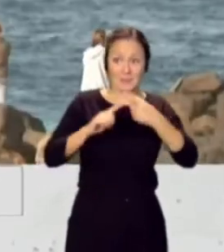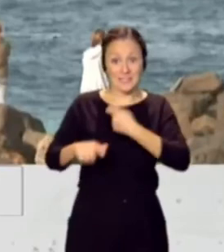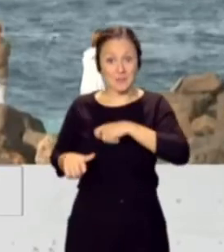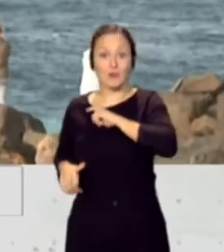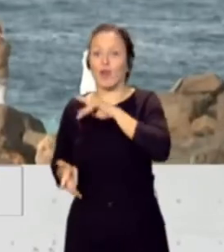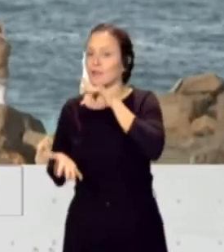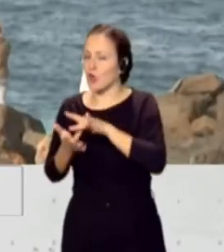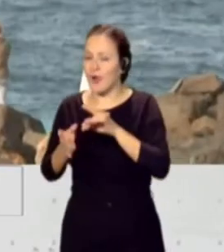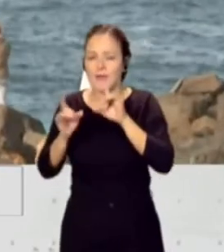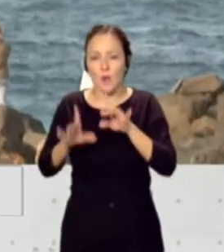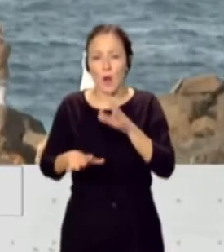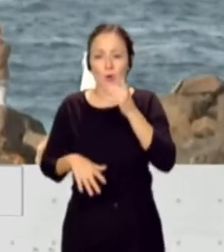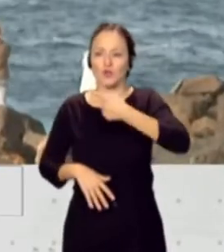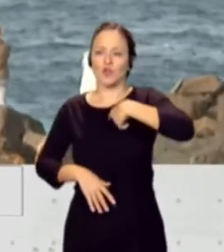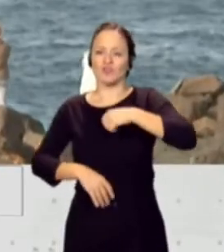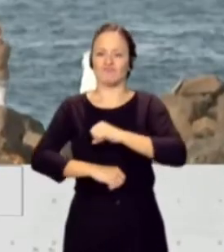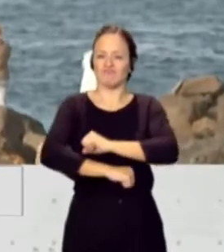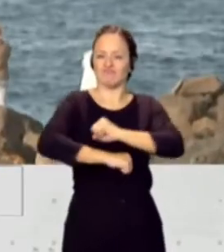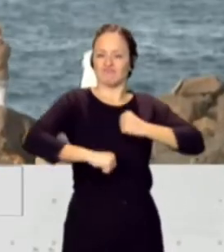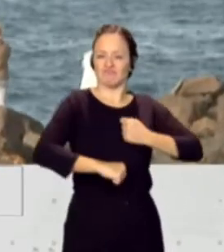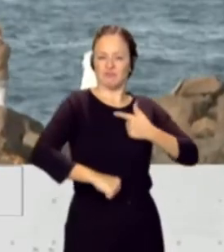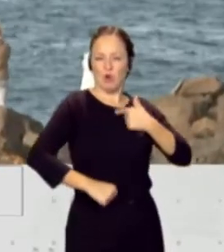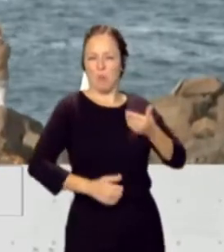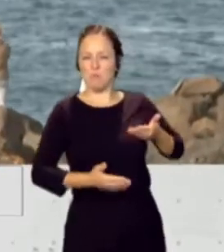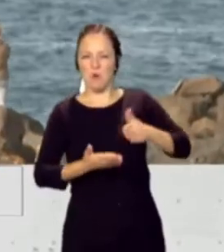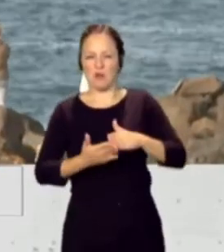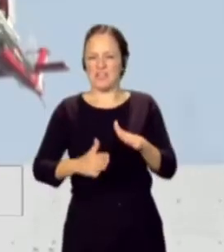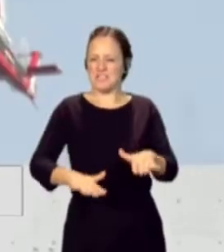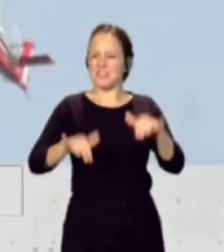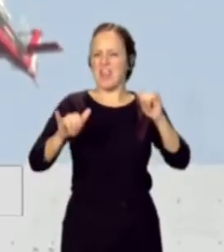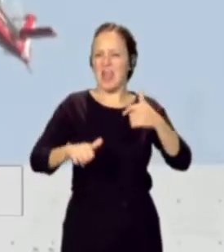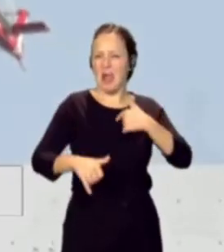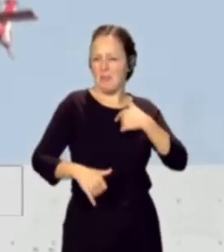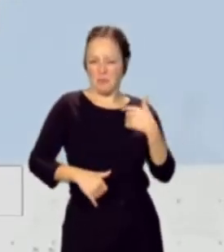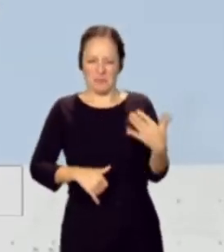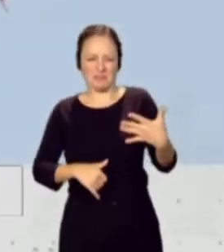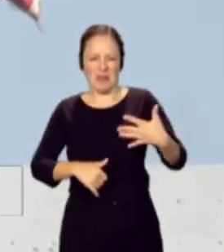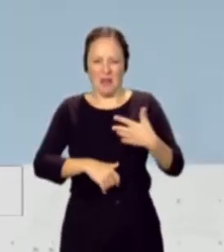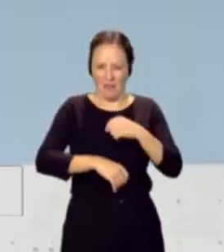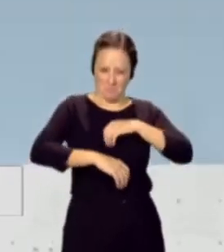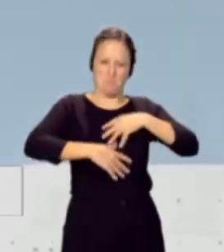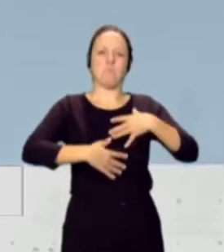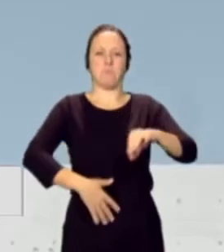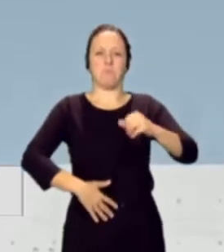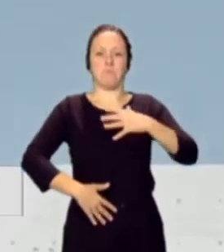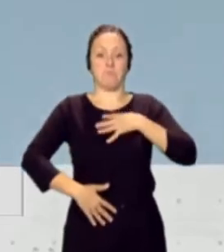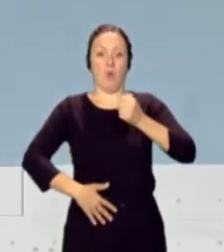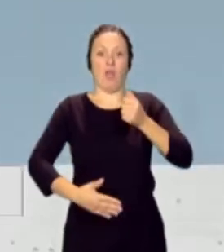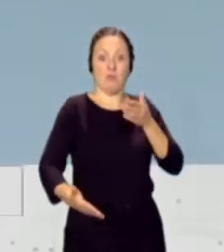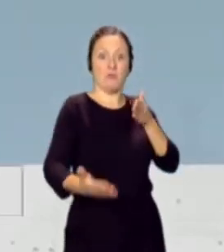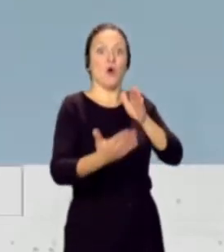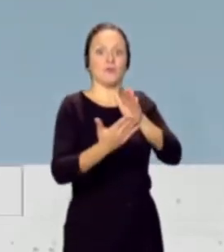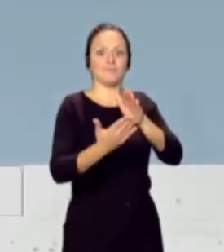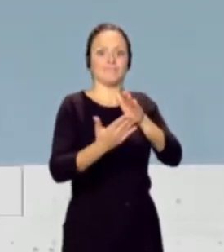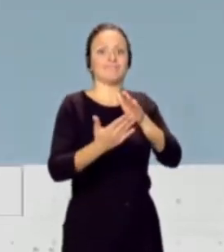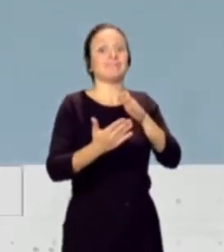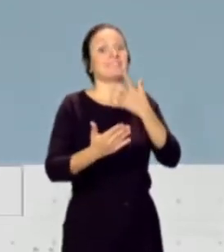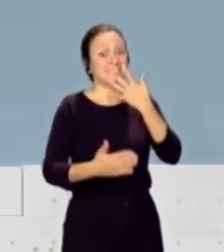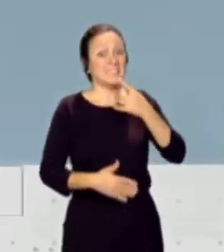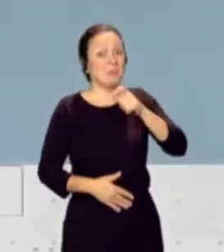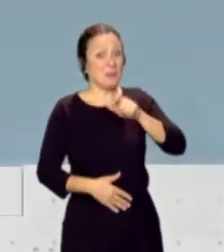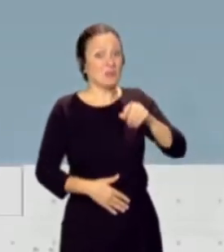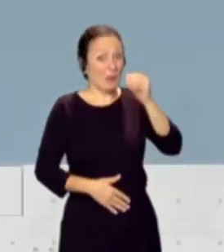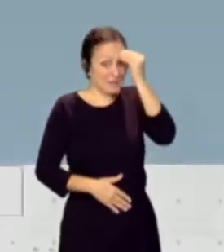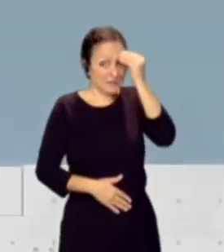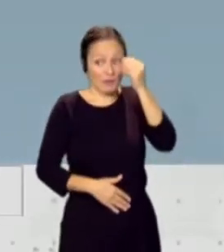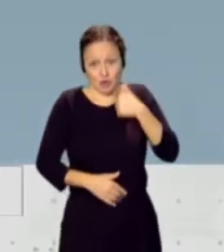en ese síndrome de la inmortalidad, a mí no me va a pasar nada y quien pensaba eso, pues hace apenas dos